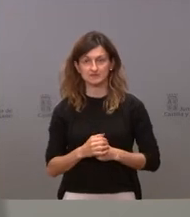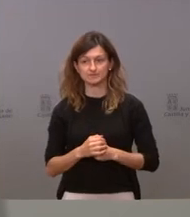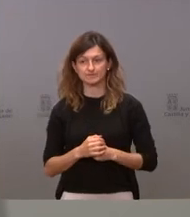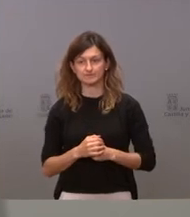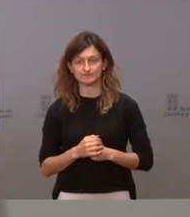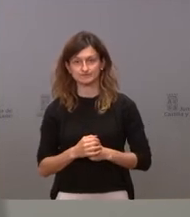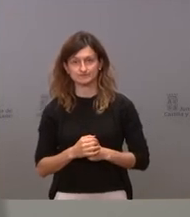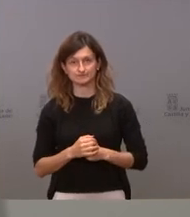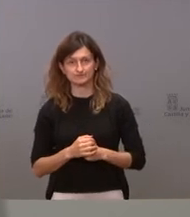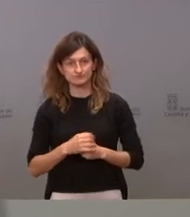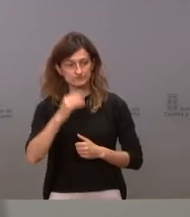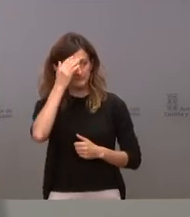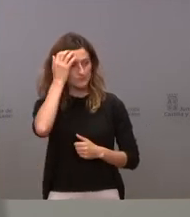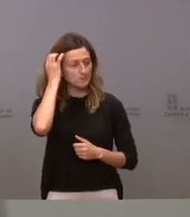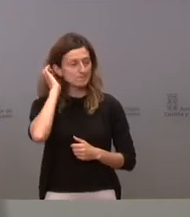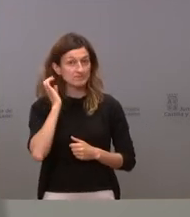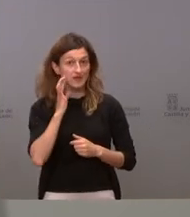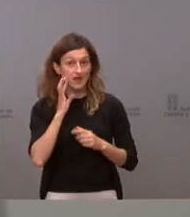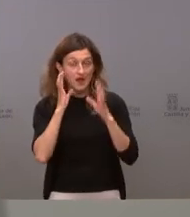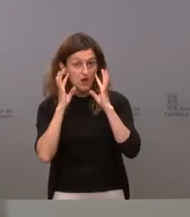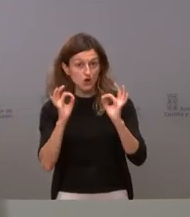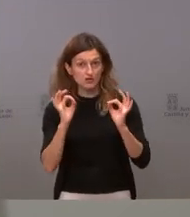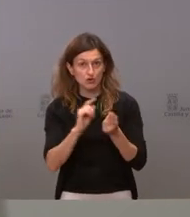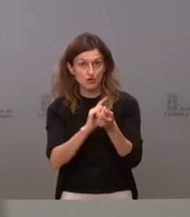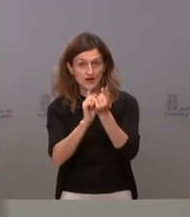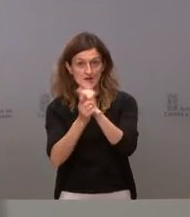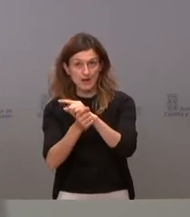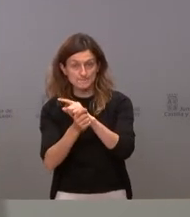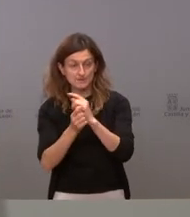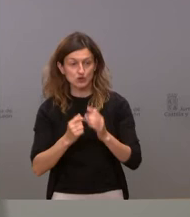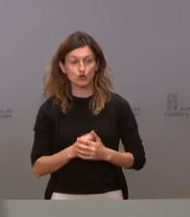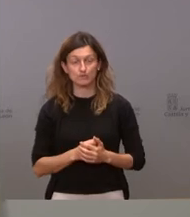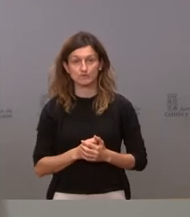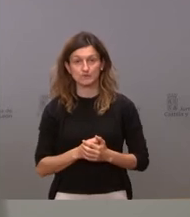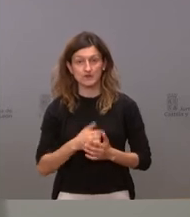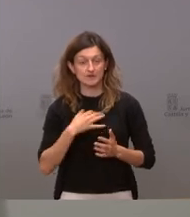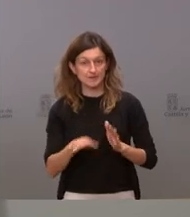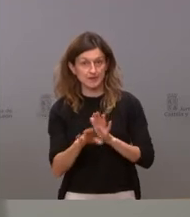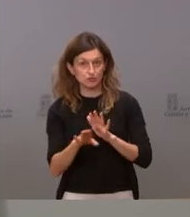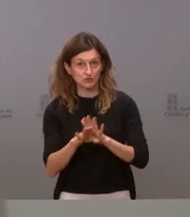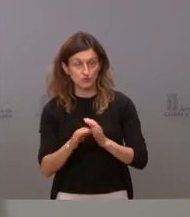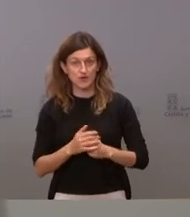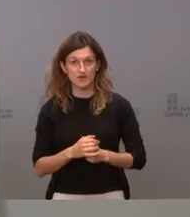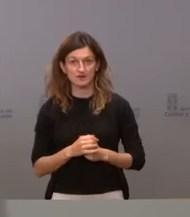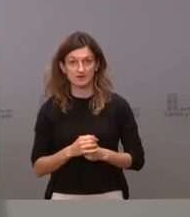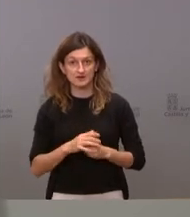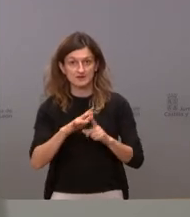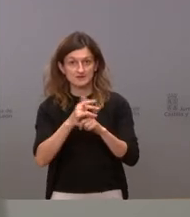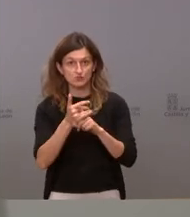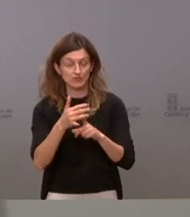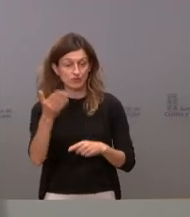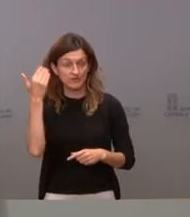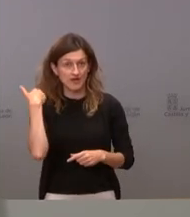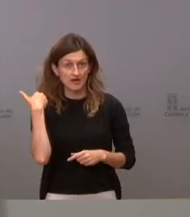naturalmente el cambio va a permitir que se lleve adelante es que la situación anterior